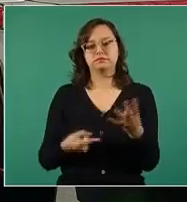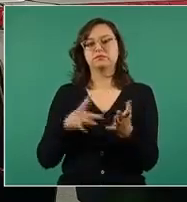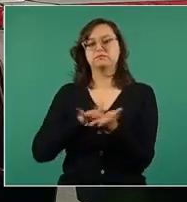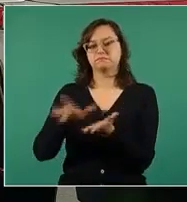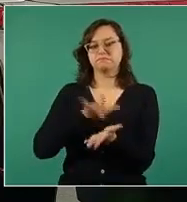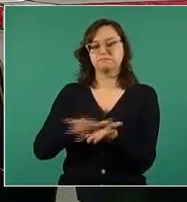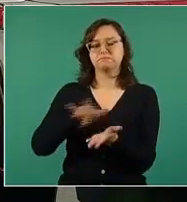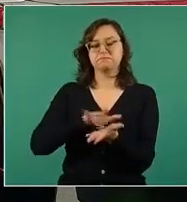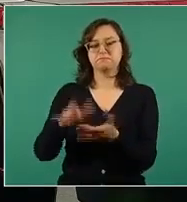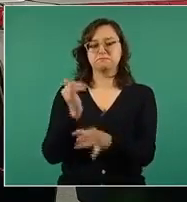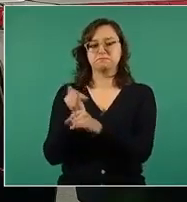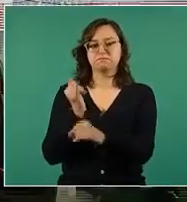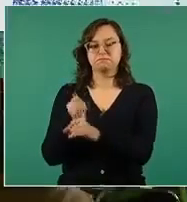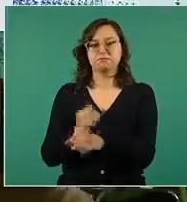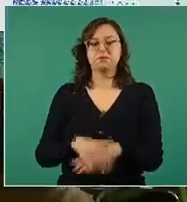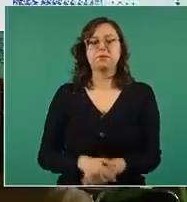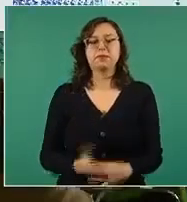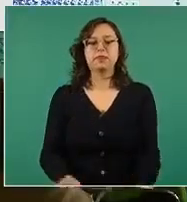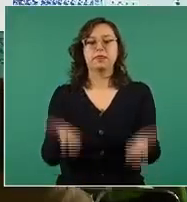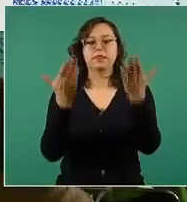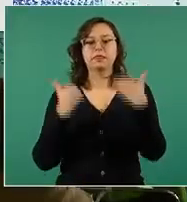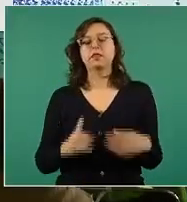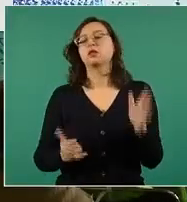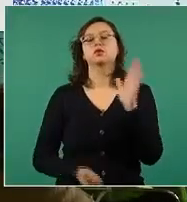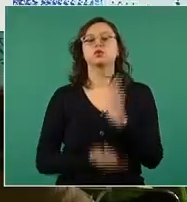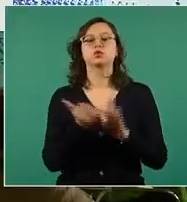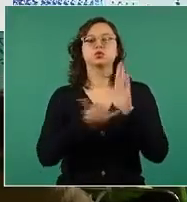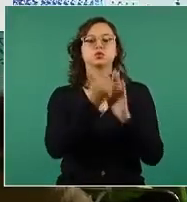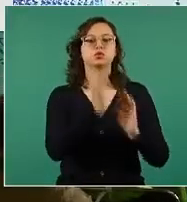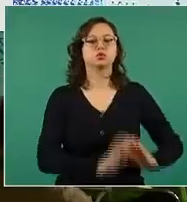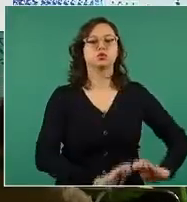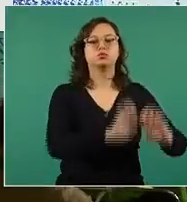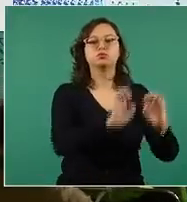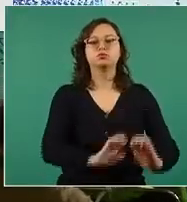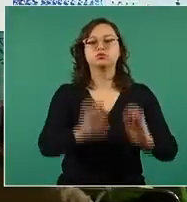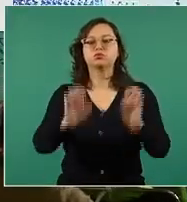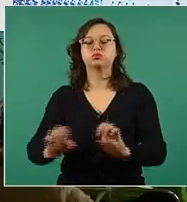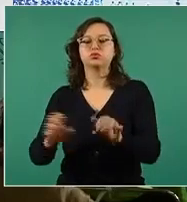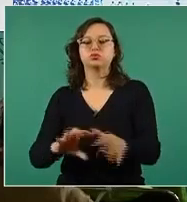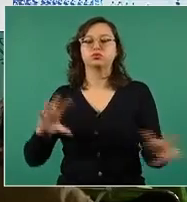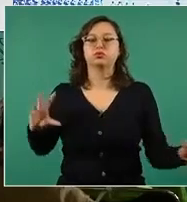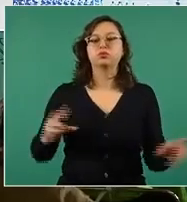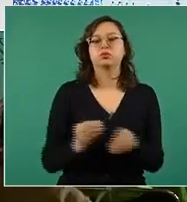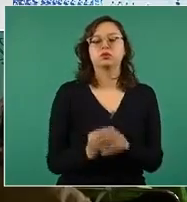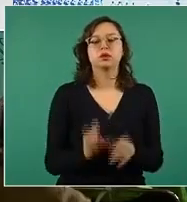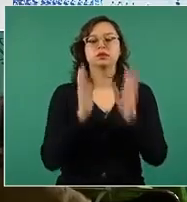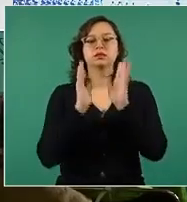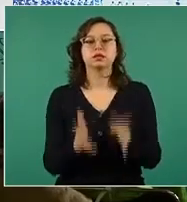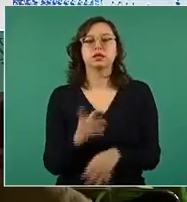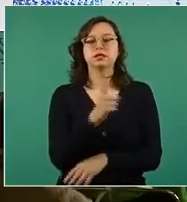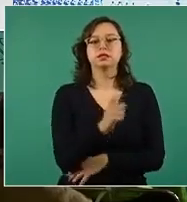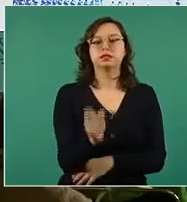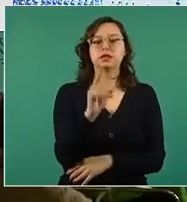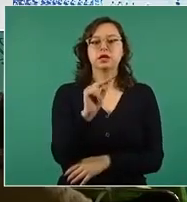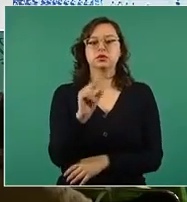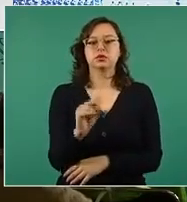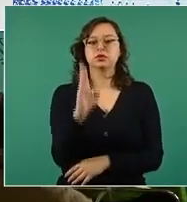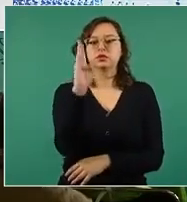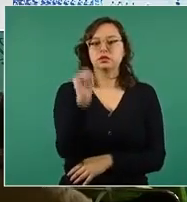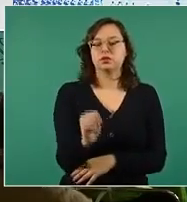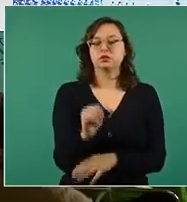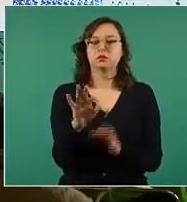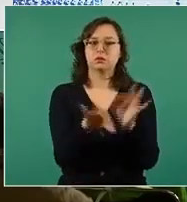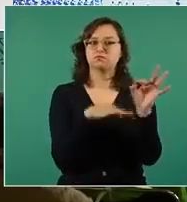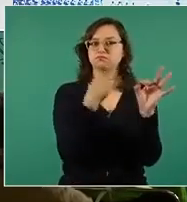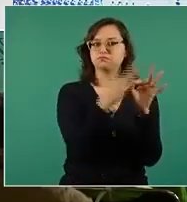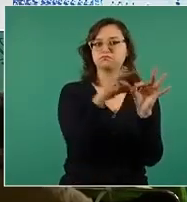En la construcción de cuarteles, llevamos ya 189 cuarteles construidos